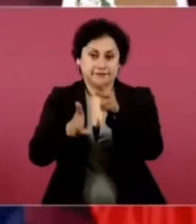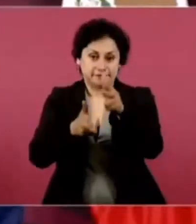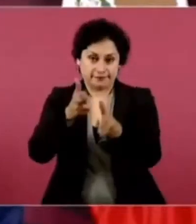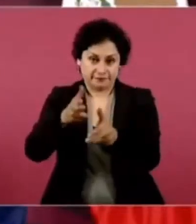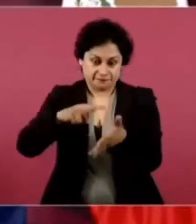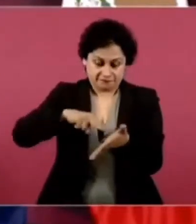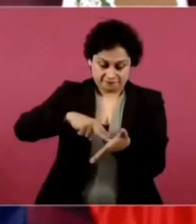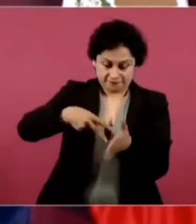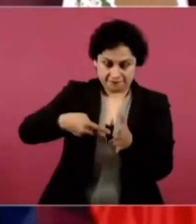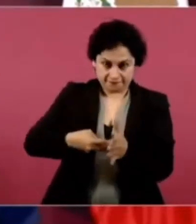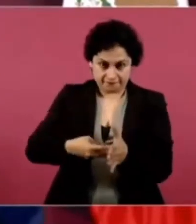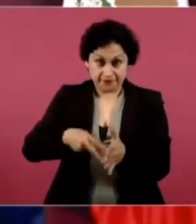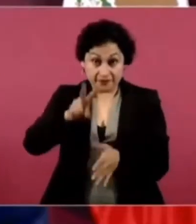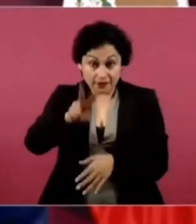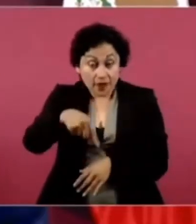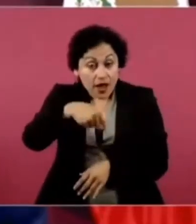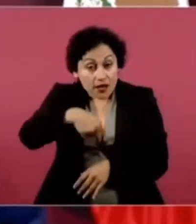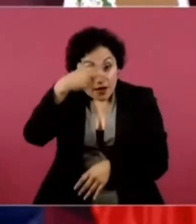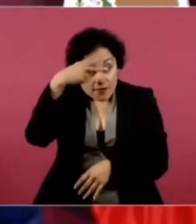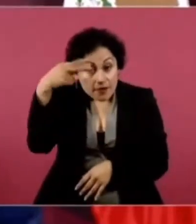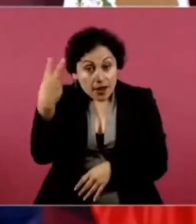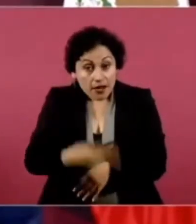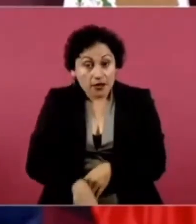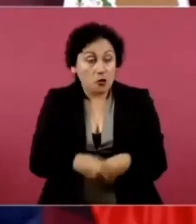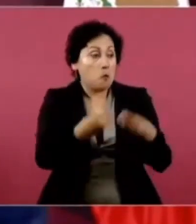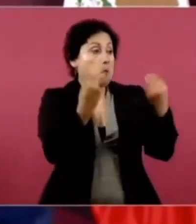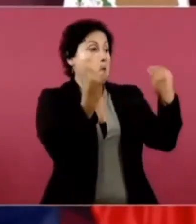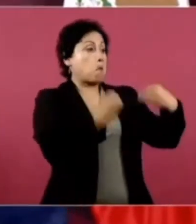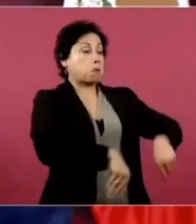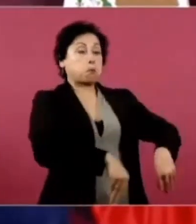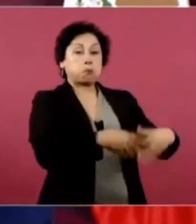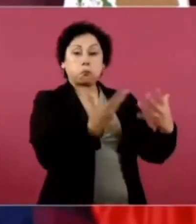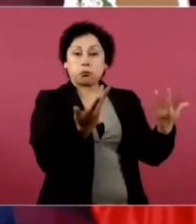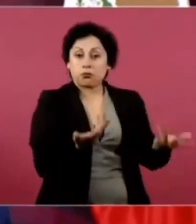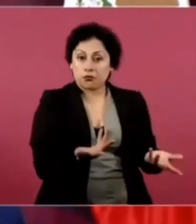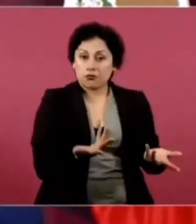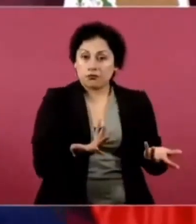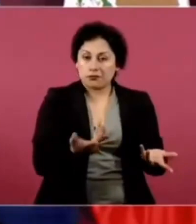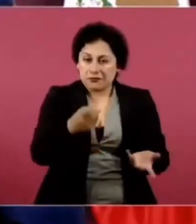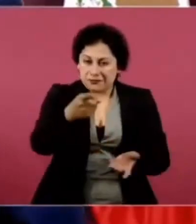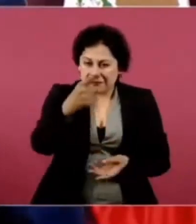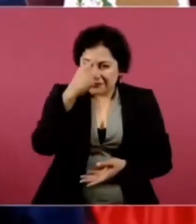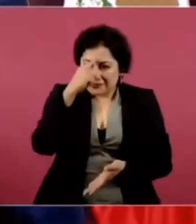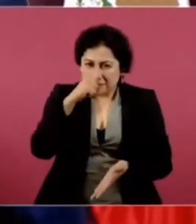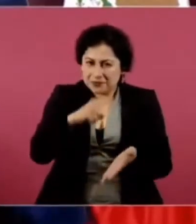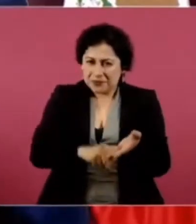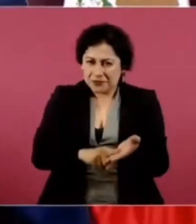No existía, no Pero imagínense toda la experiencia